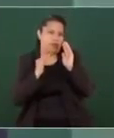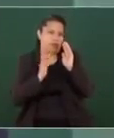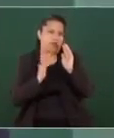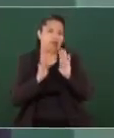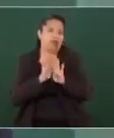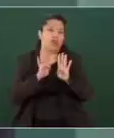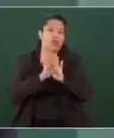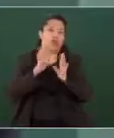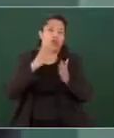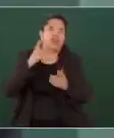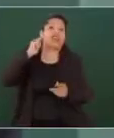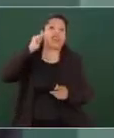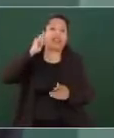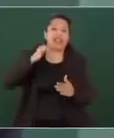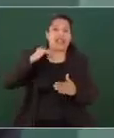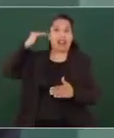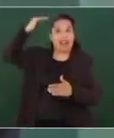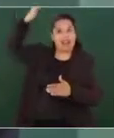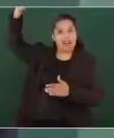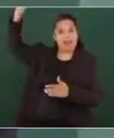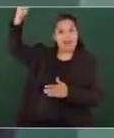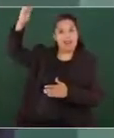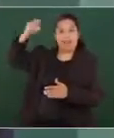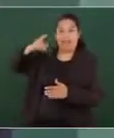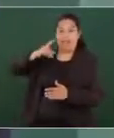que es lo que se está haciendo,